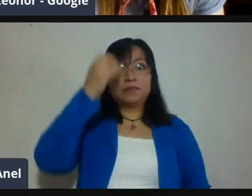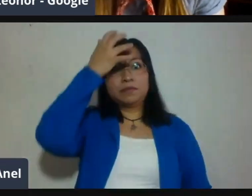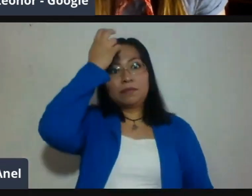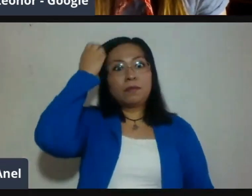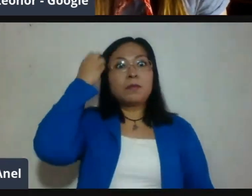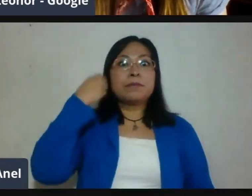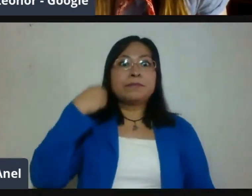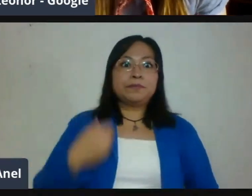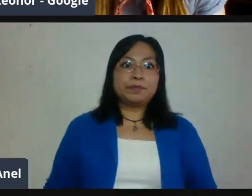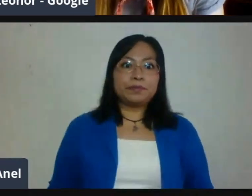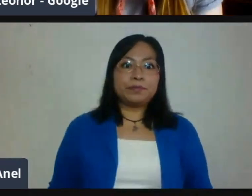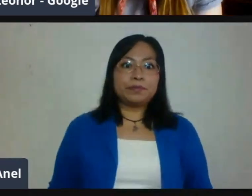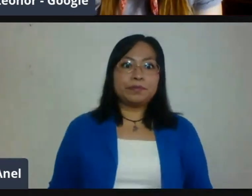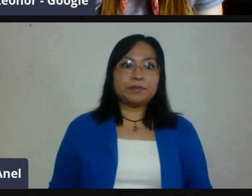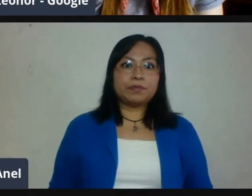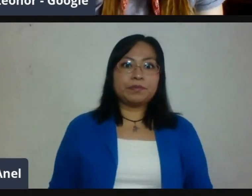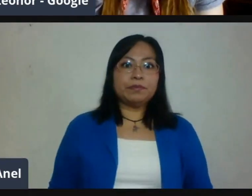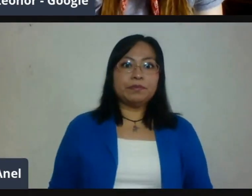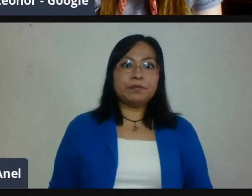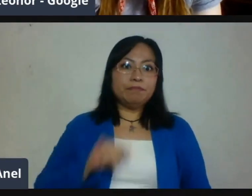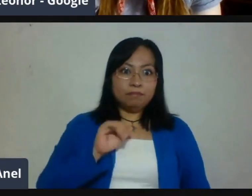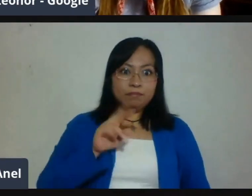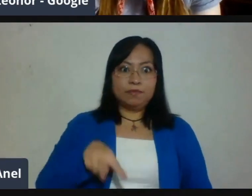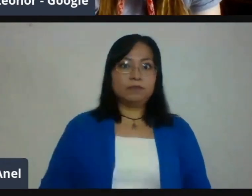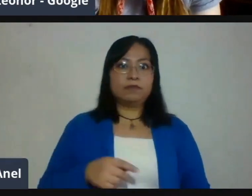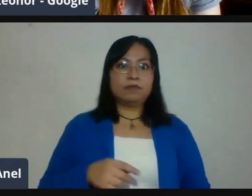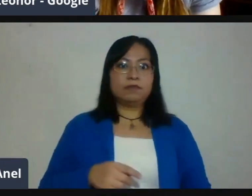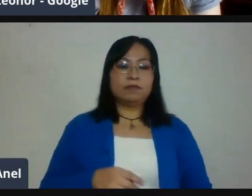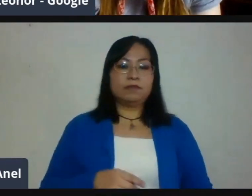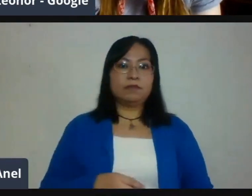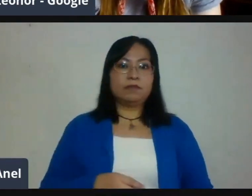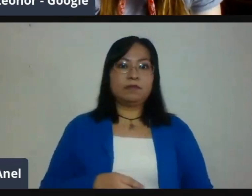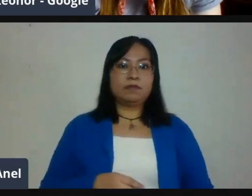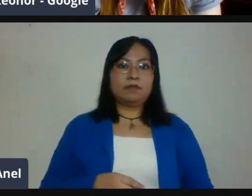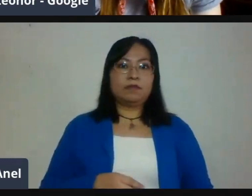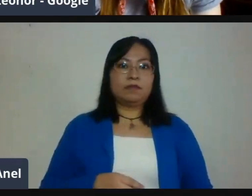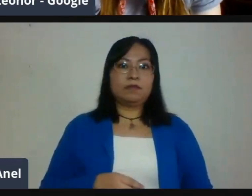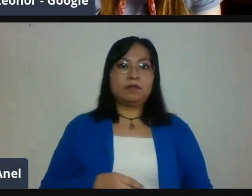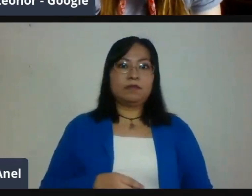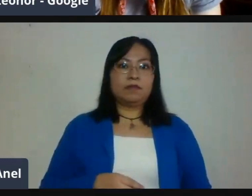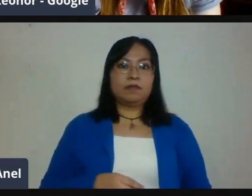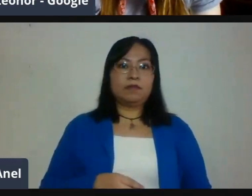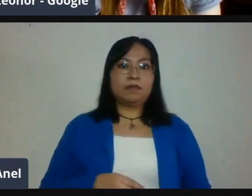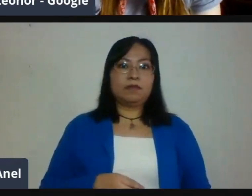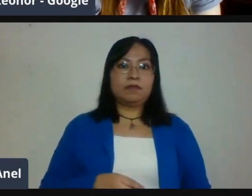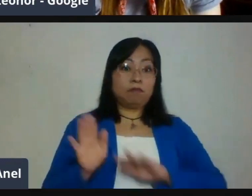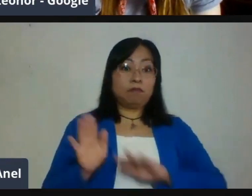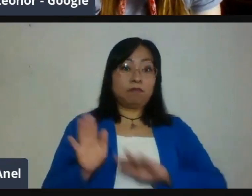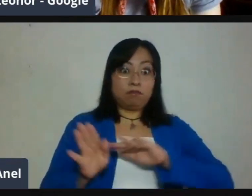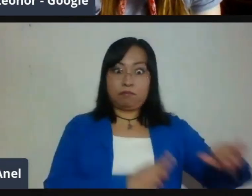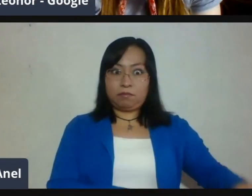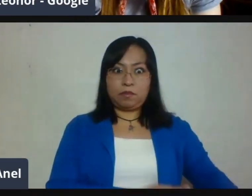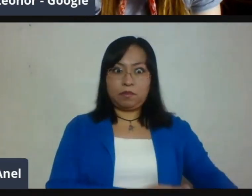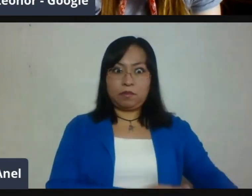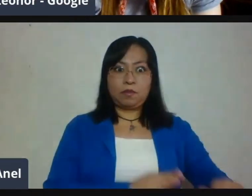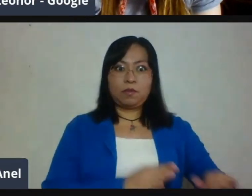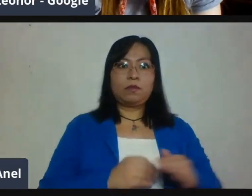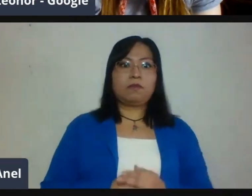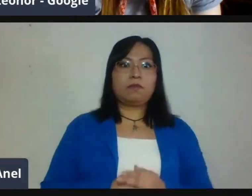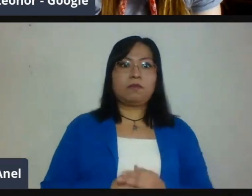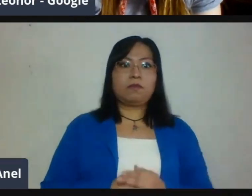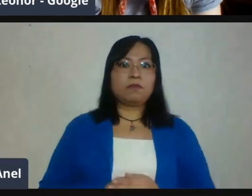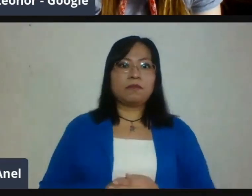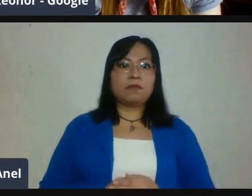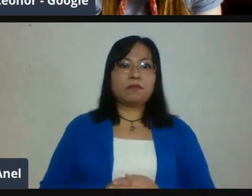Tenemos, además de todo esto que tú comentas, tenemos el tema de la